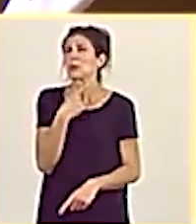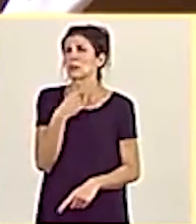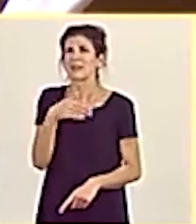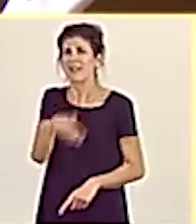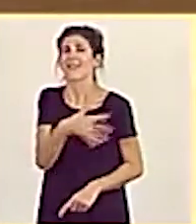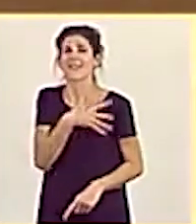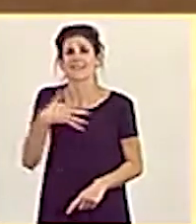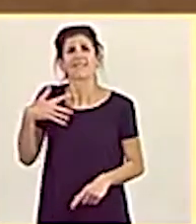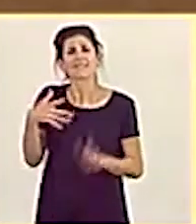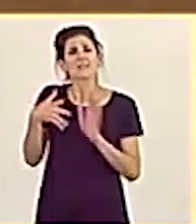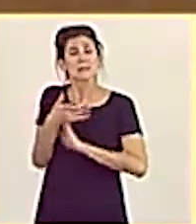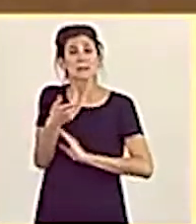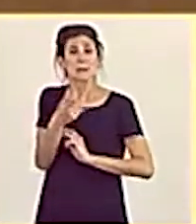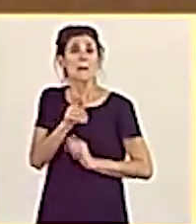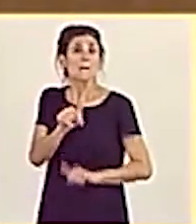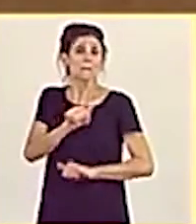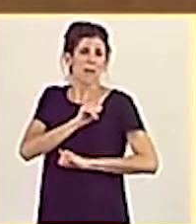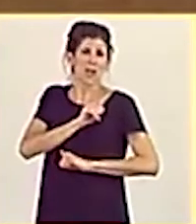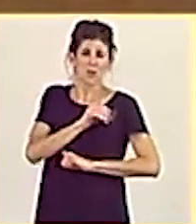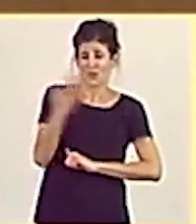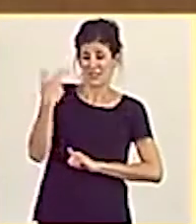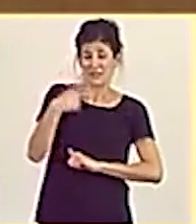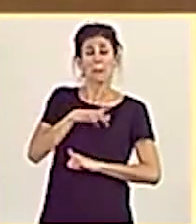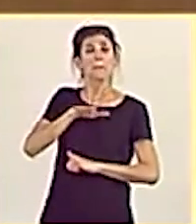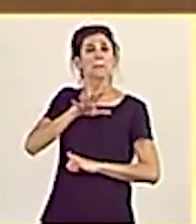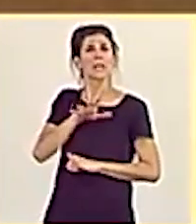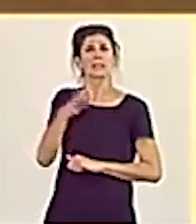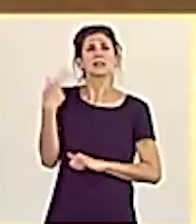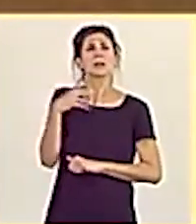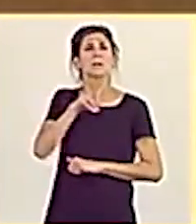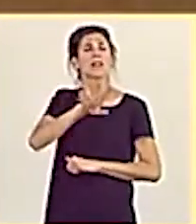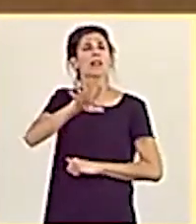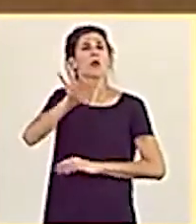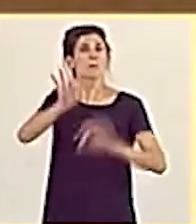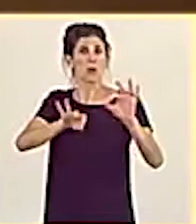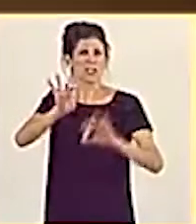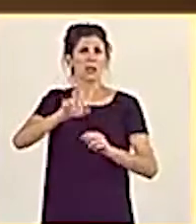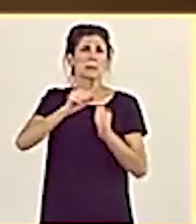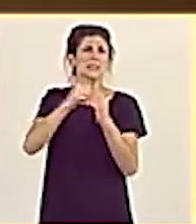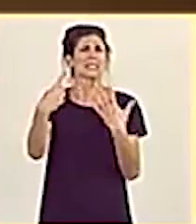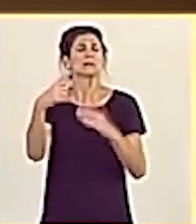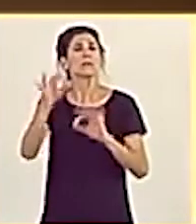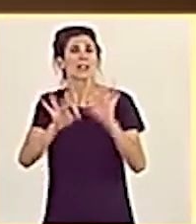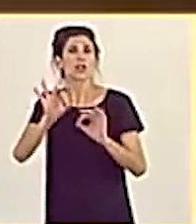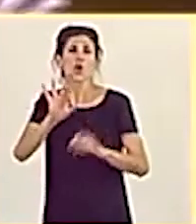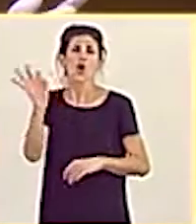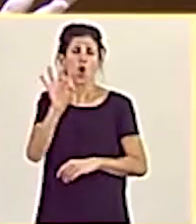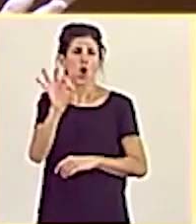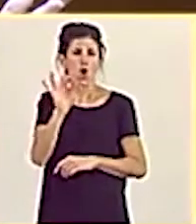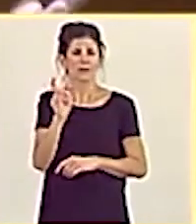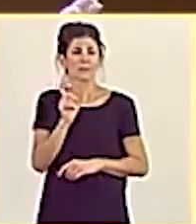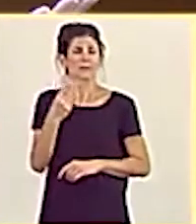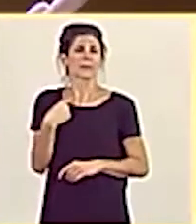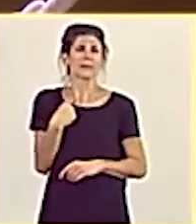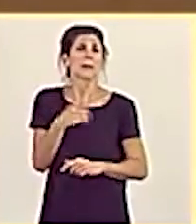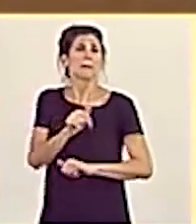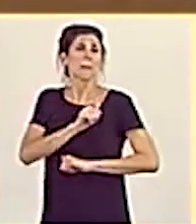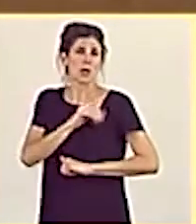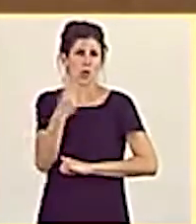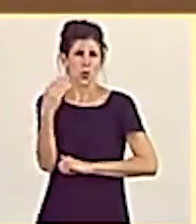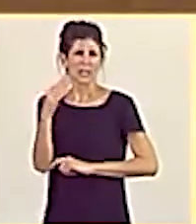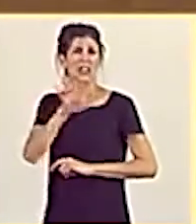que alcanzáramos la tasa de paro que llegó a tener este país del 25%, del 26% o la tasa de paro juvenil del